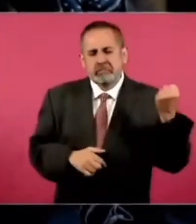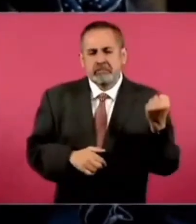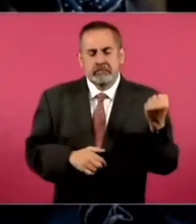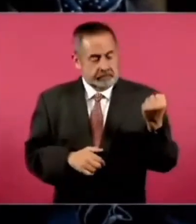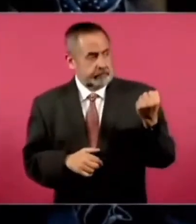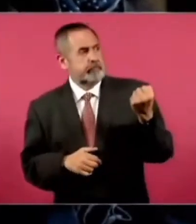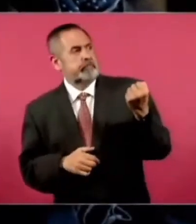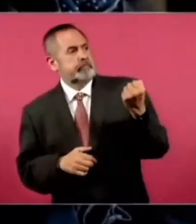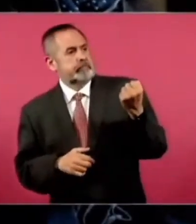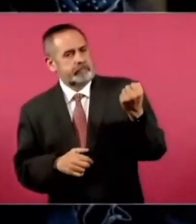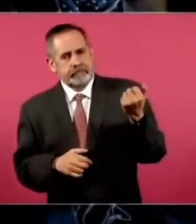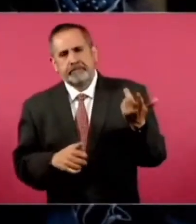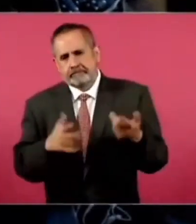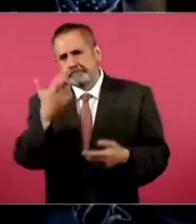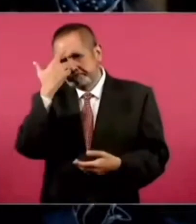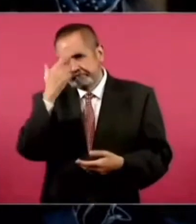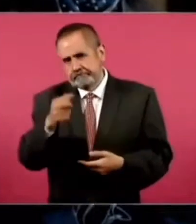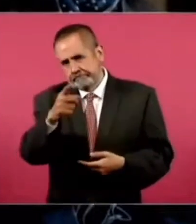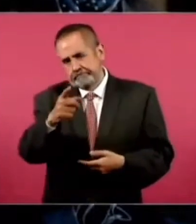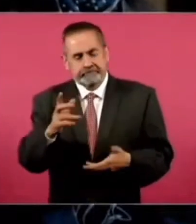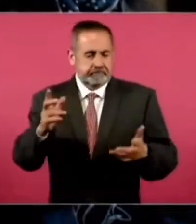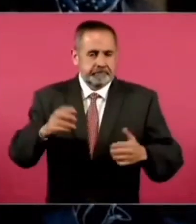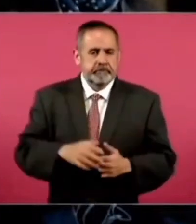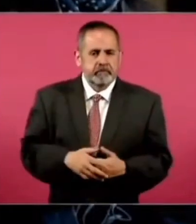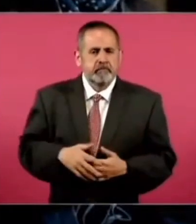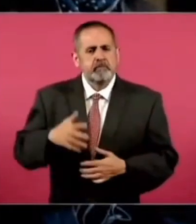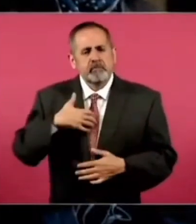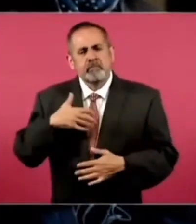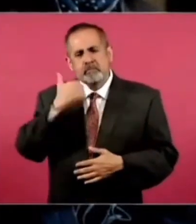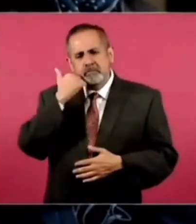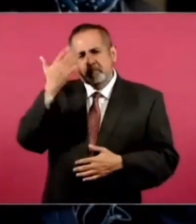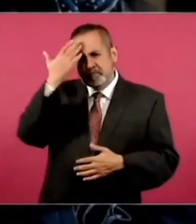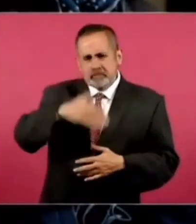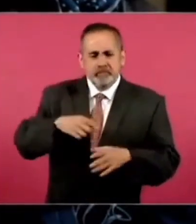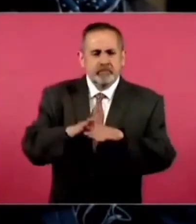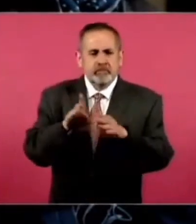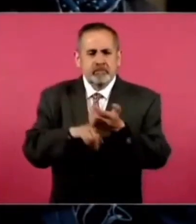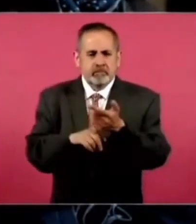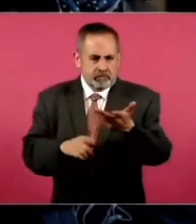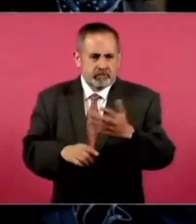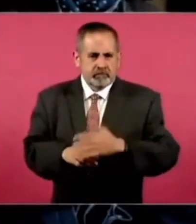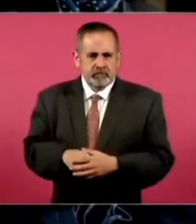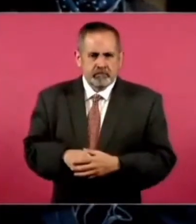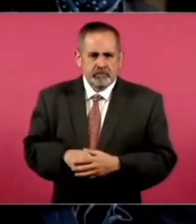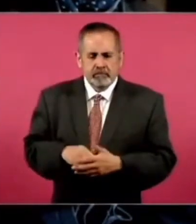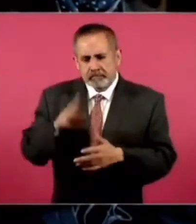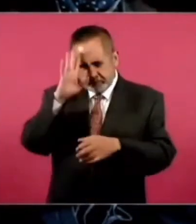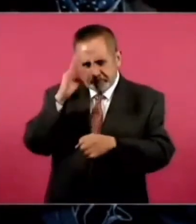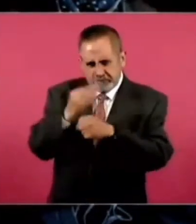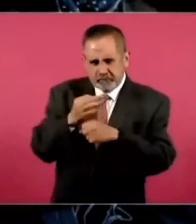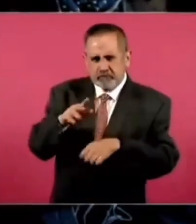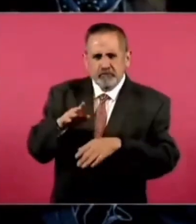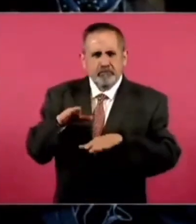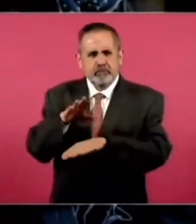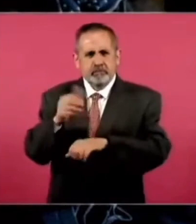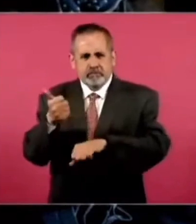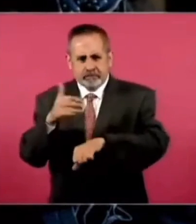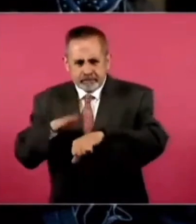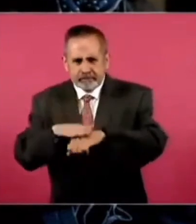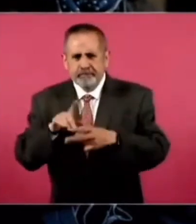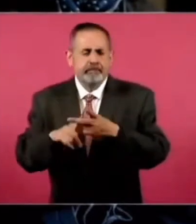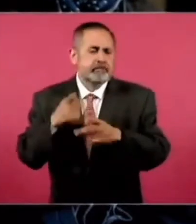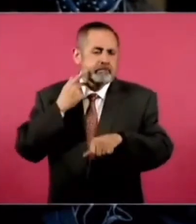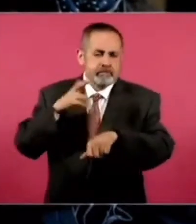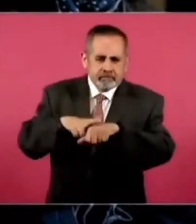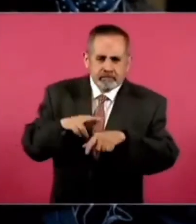que se mencionaba. Sí me gustaría conocer de esto que mencionaba, bueno, la señorita que maneja los dineros, el procurador,